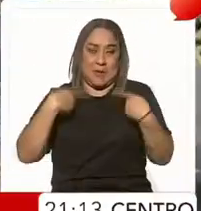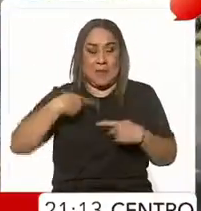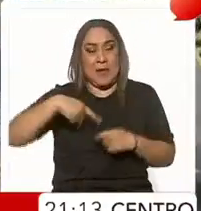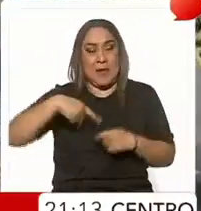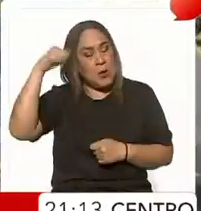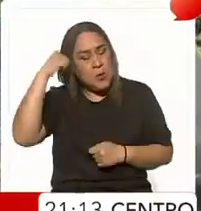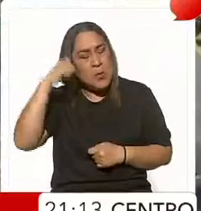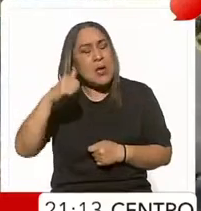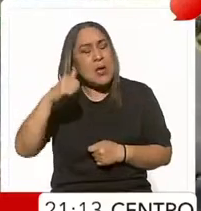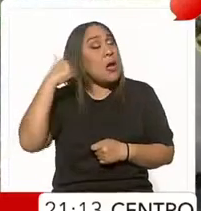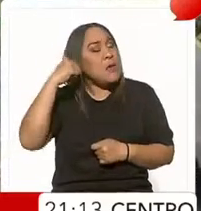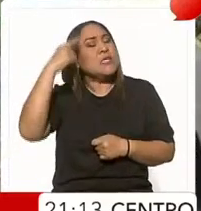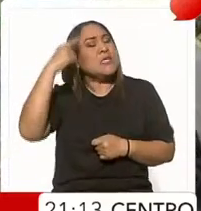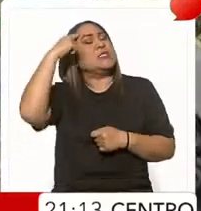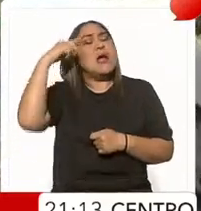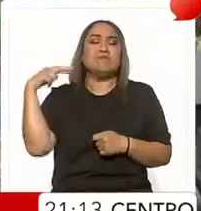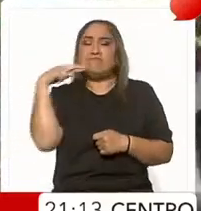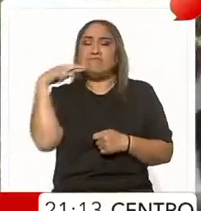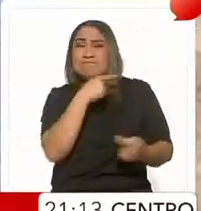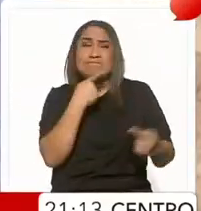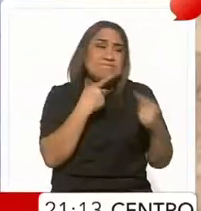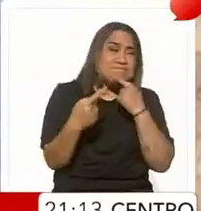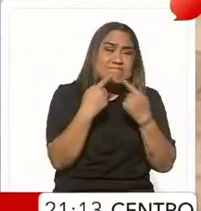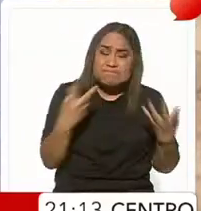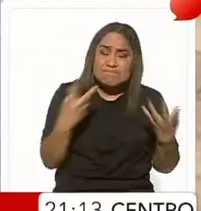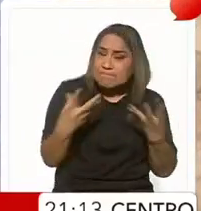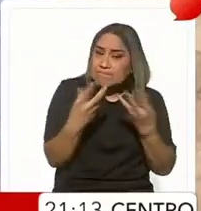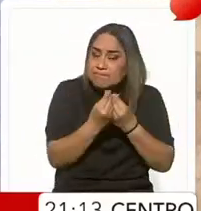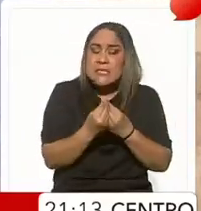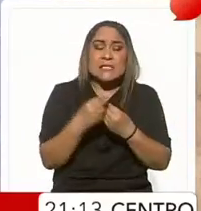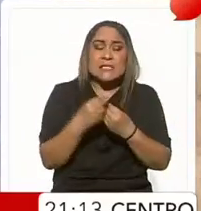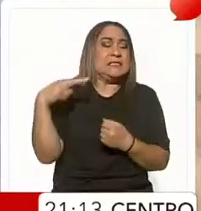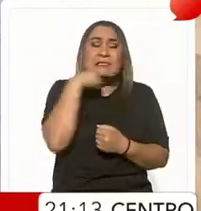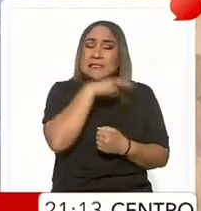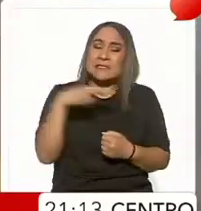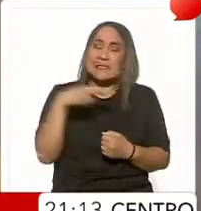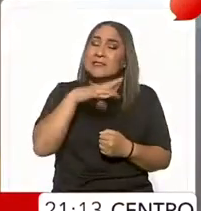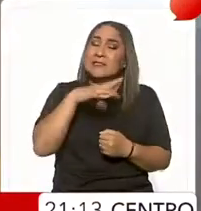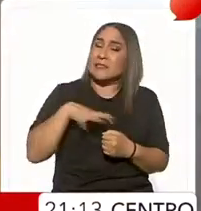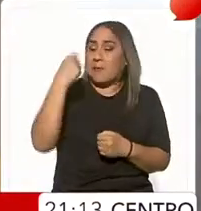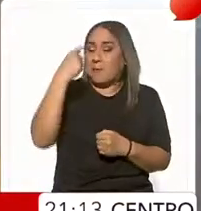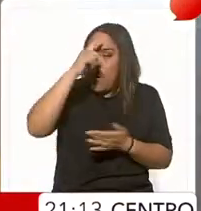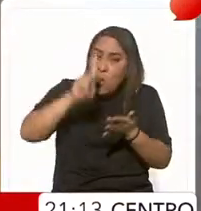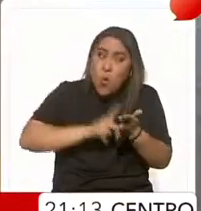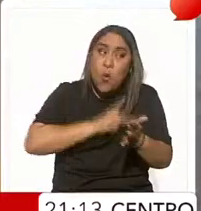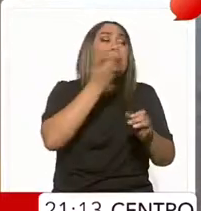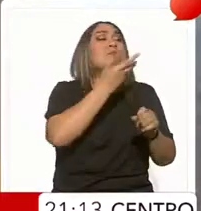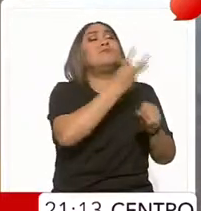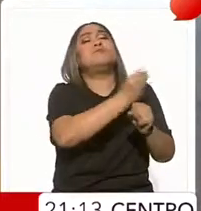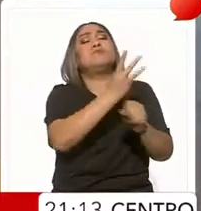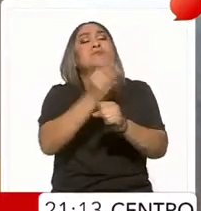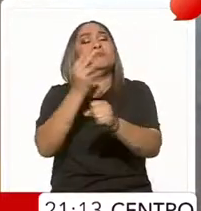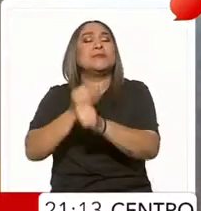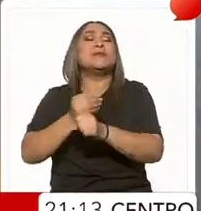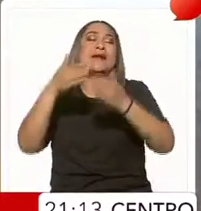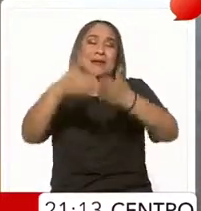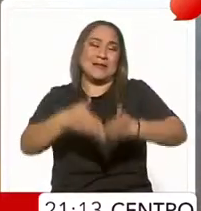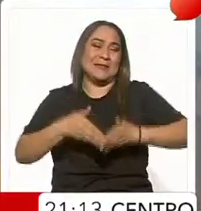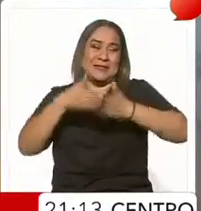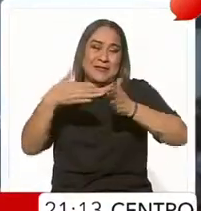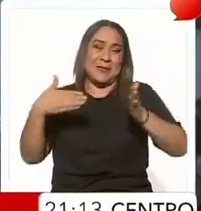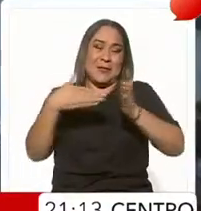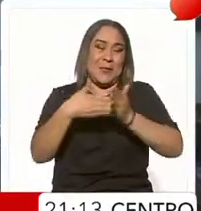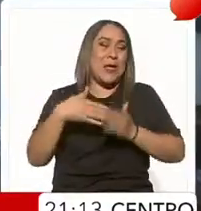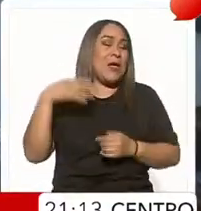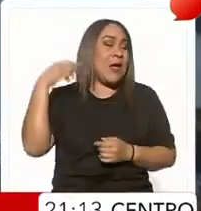comenzaron a trabajar en conjunto y redoblaron esfuerzos para comenzar a levantar el bello puerto. Y así